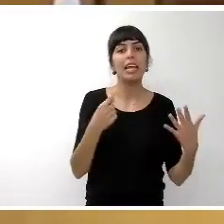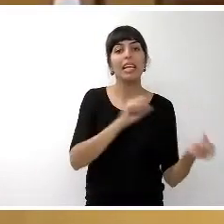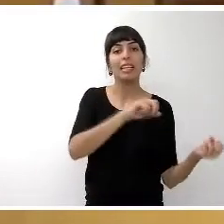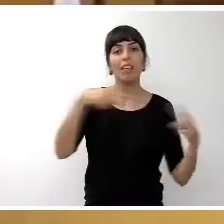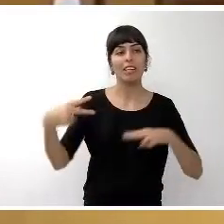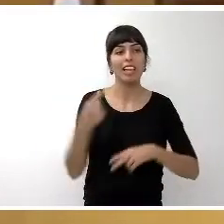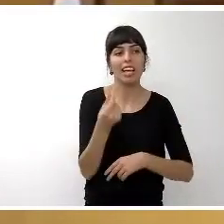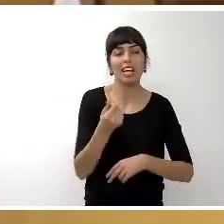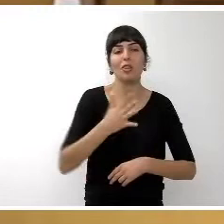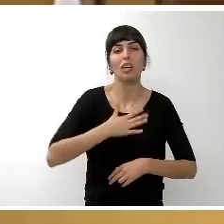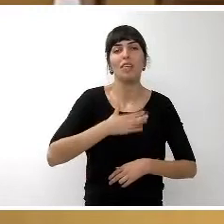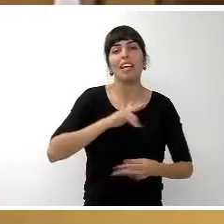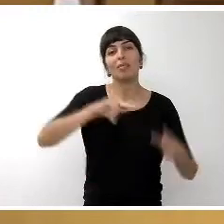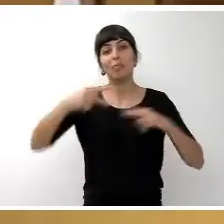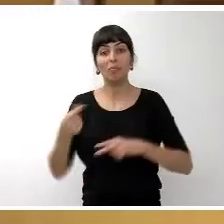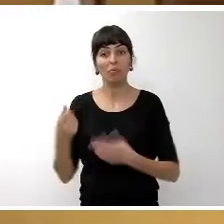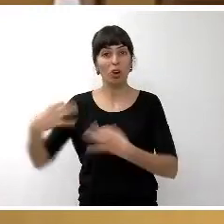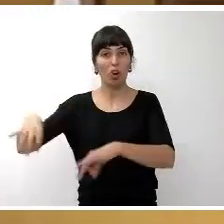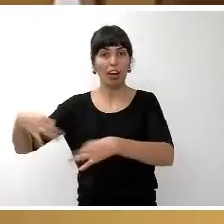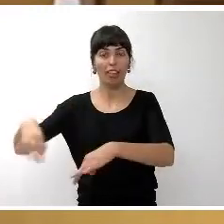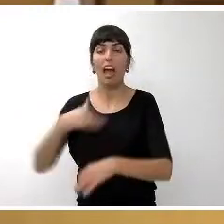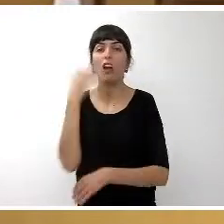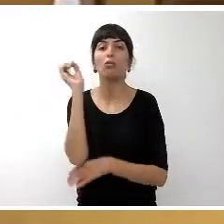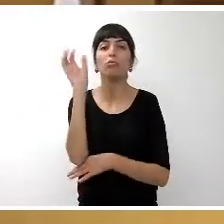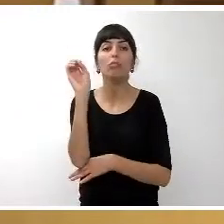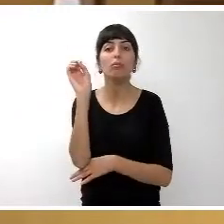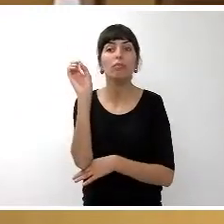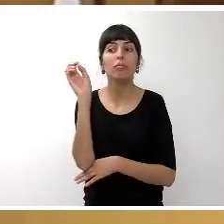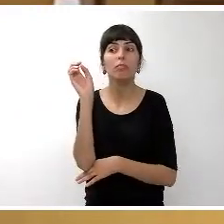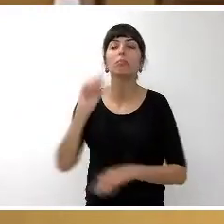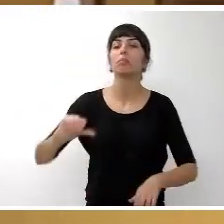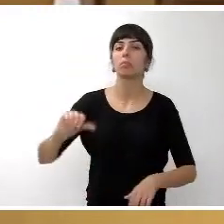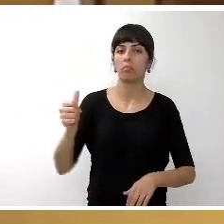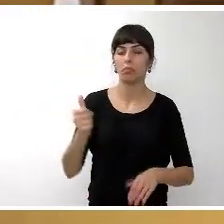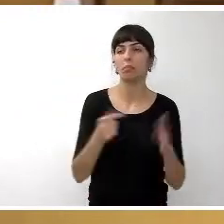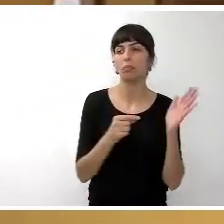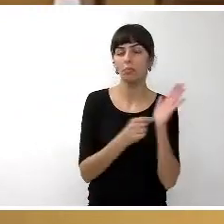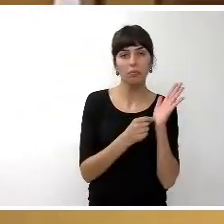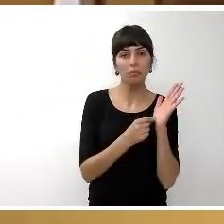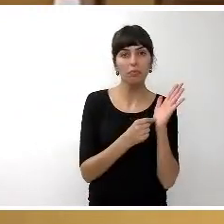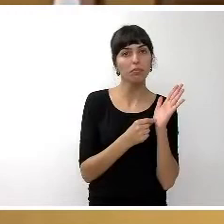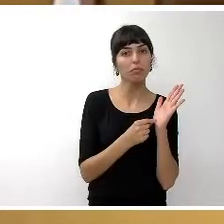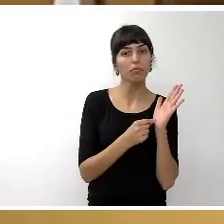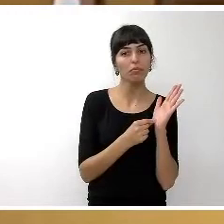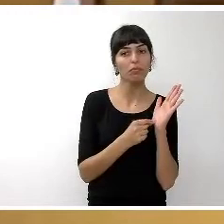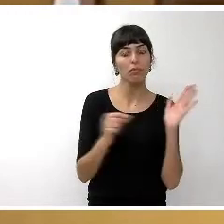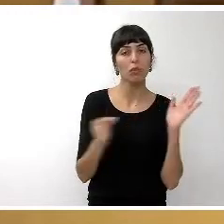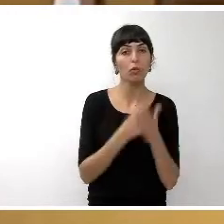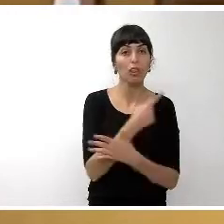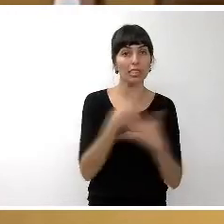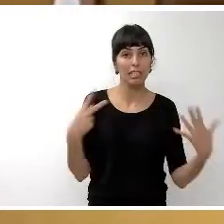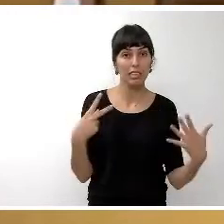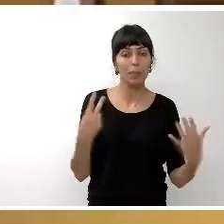a operaciones corrientes. ¿Alguna intervención? Se aprueba. Punto número 17.